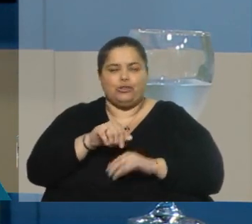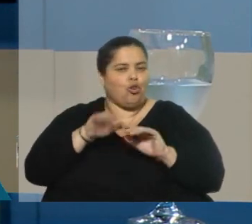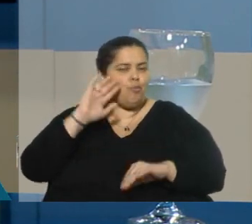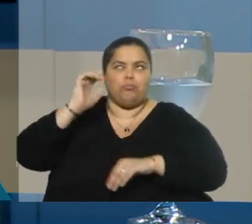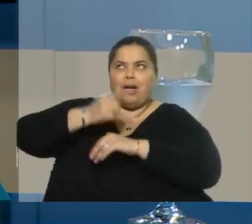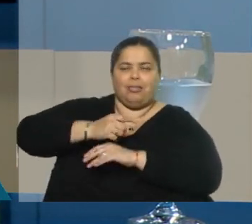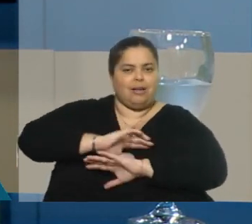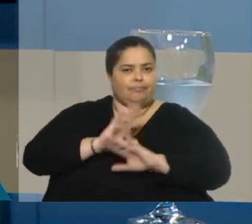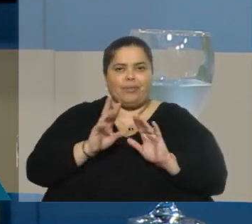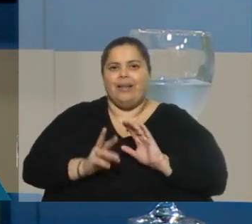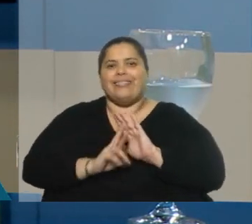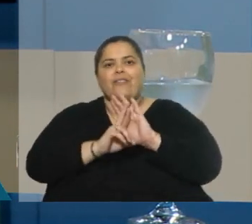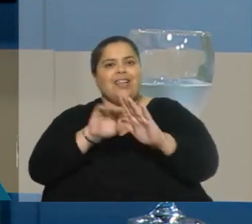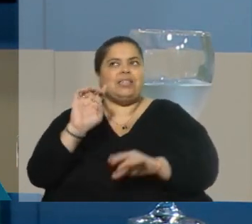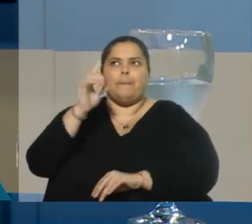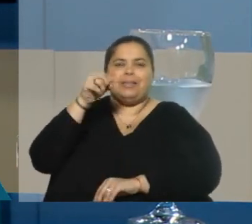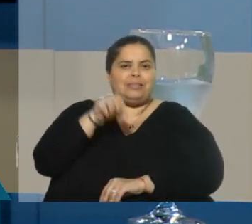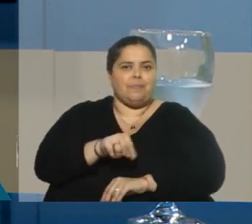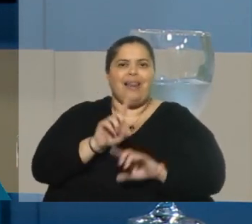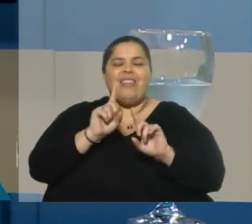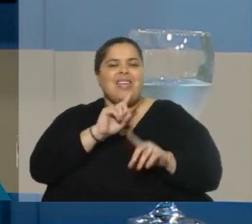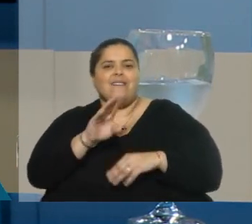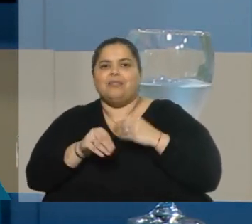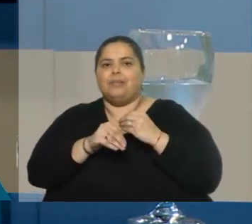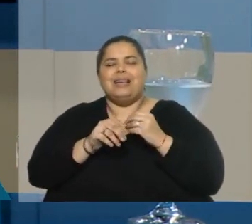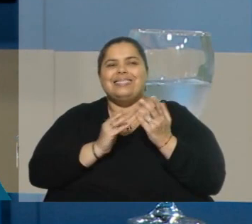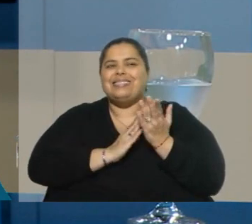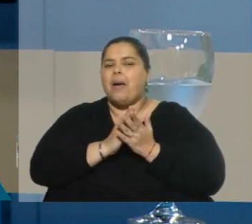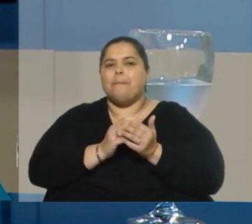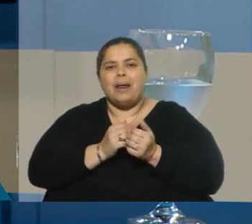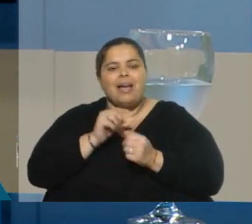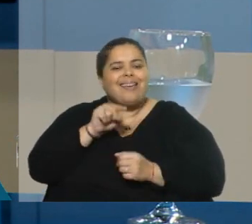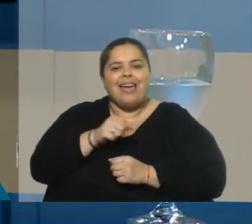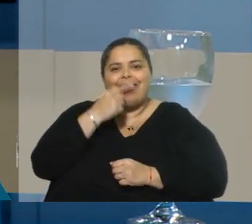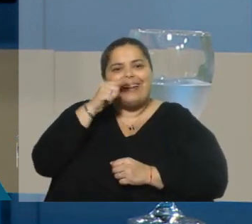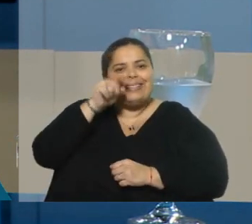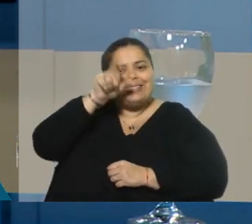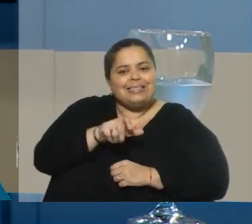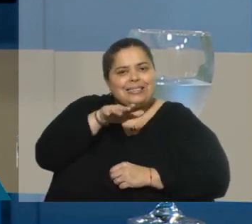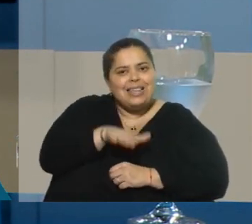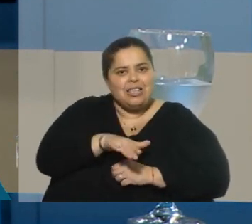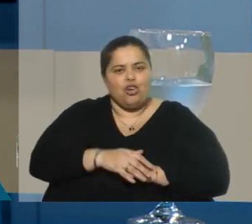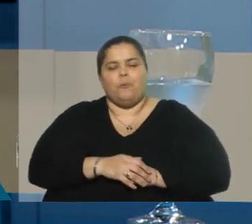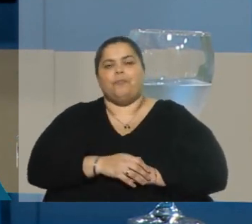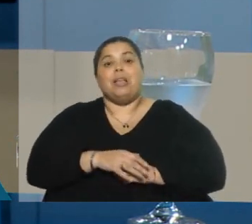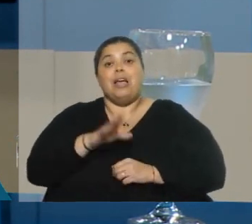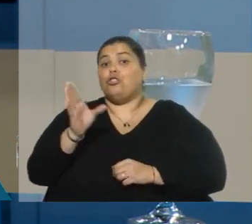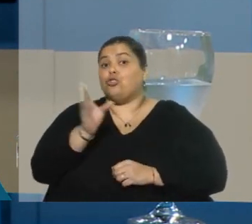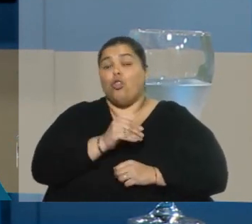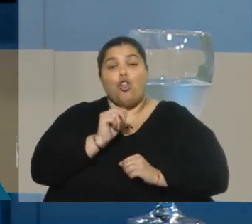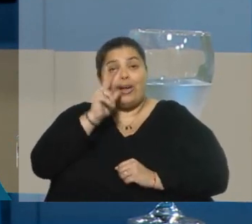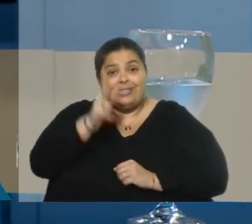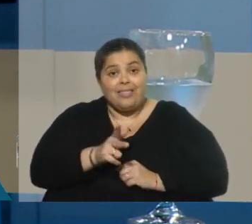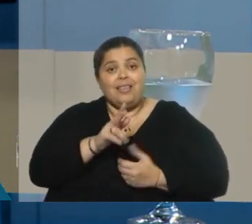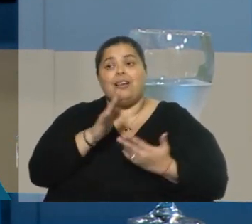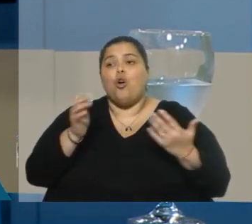como referencia principal, porque todo se debe subordinar a eso y eso es lo que ocurre con esta iniciativa. Todo lo que aquí se dispone en cuanto